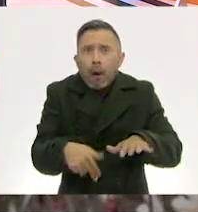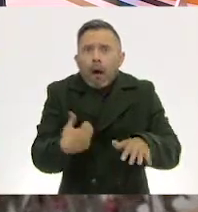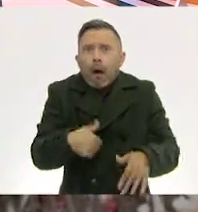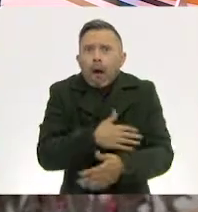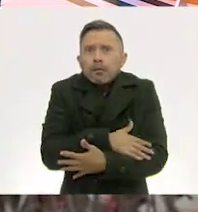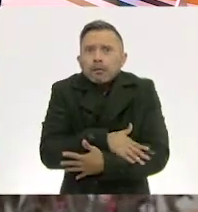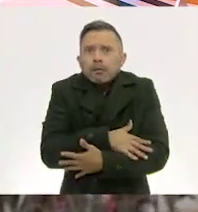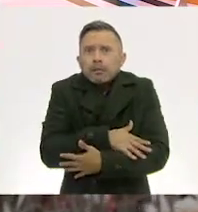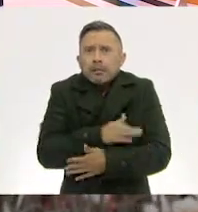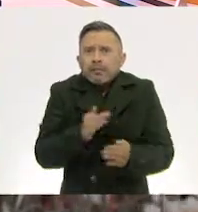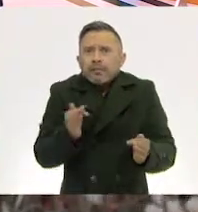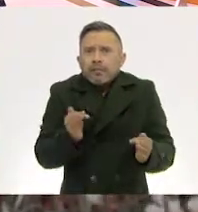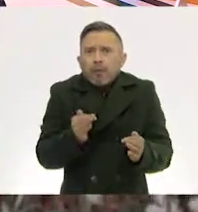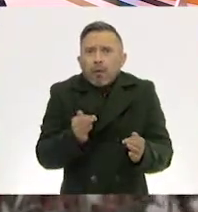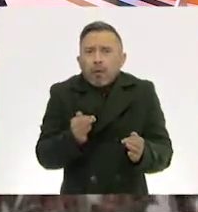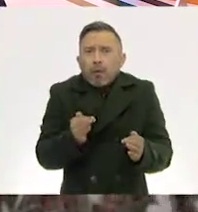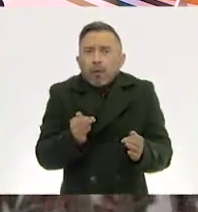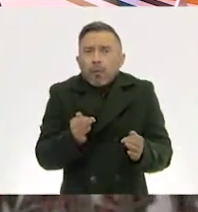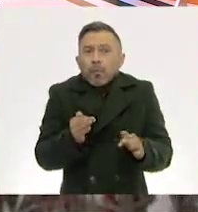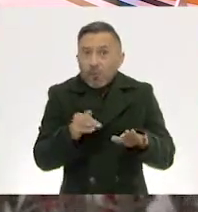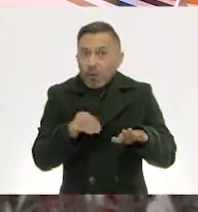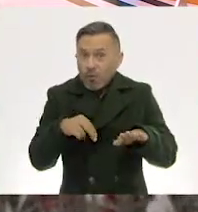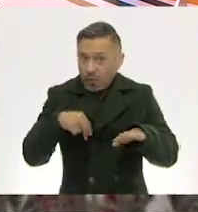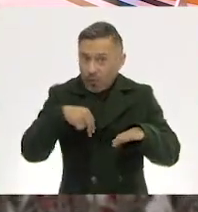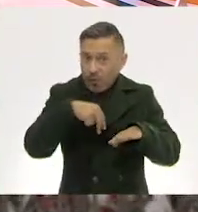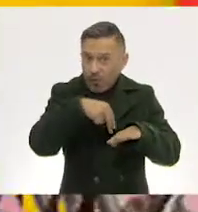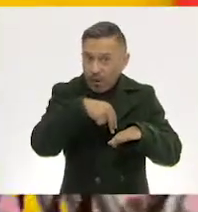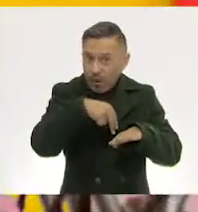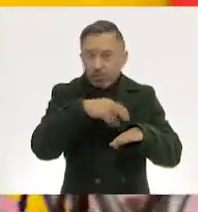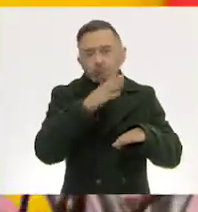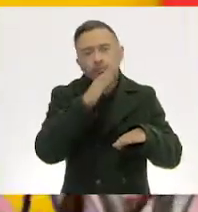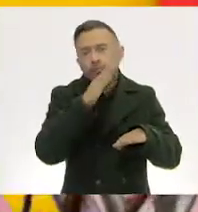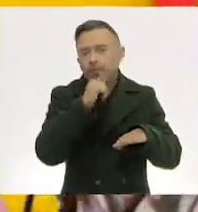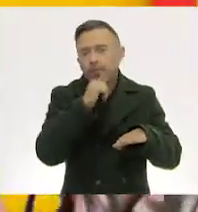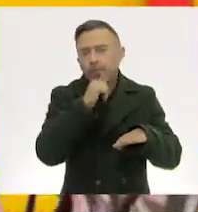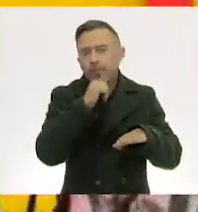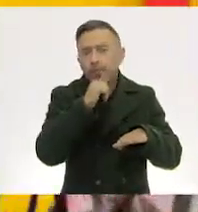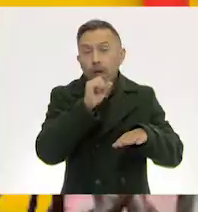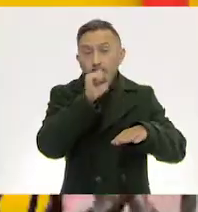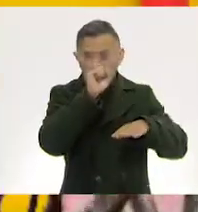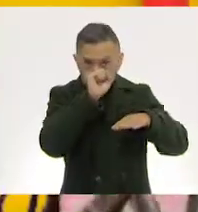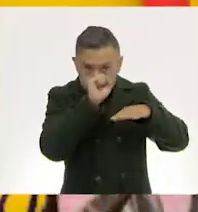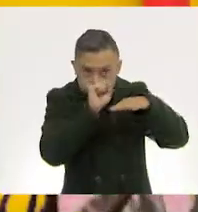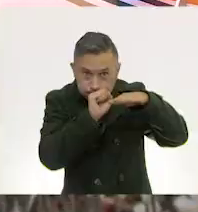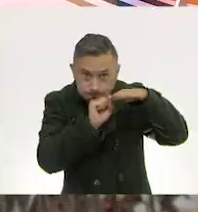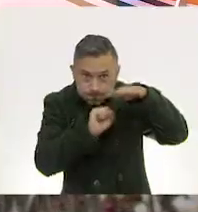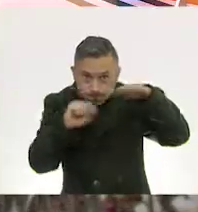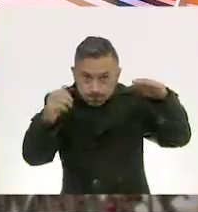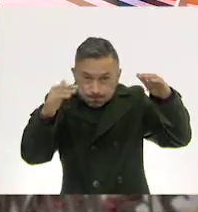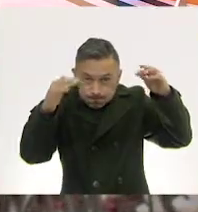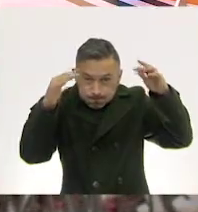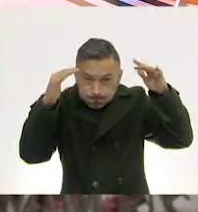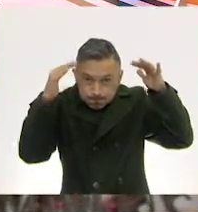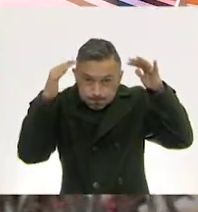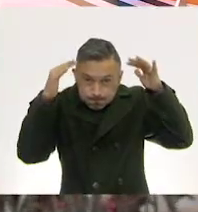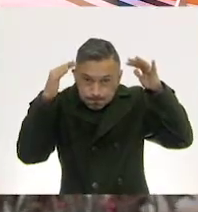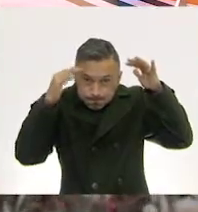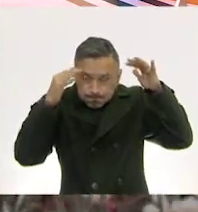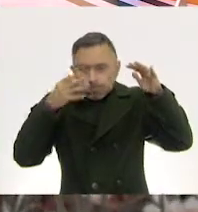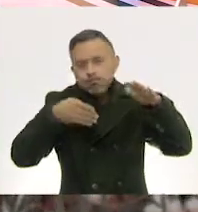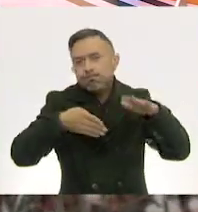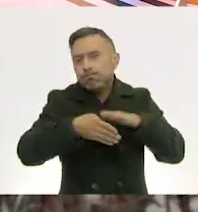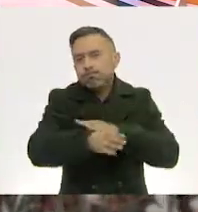encima, no podemos pasar. Por debajo, no podemos